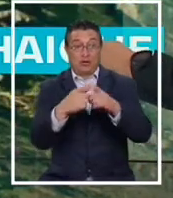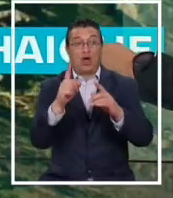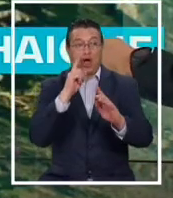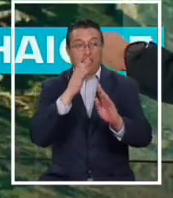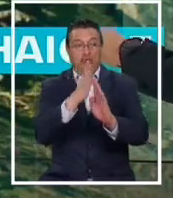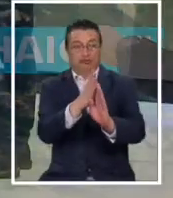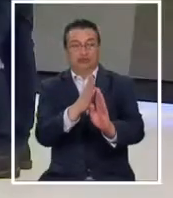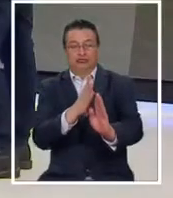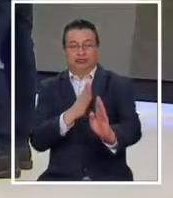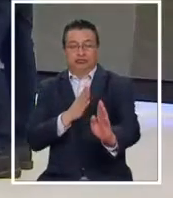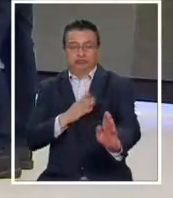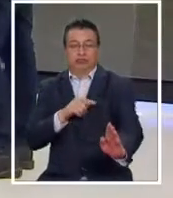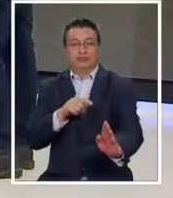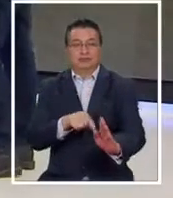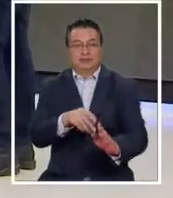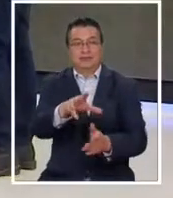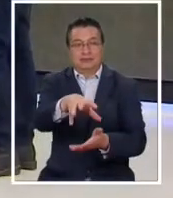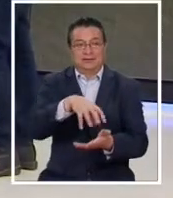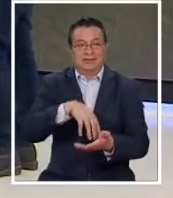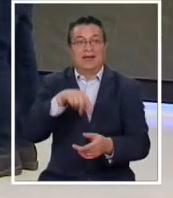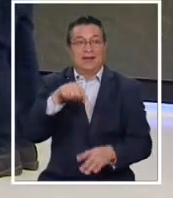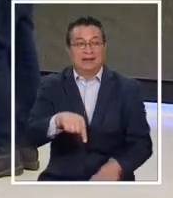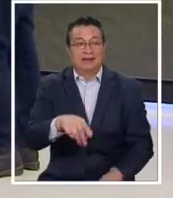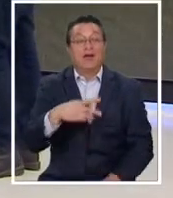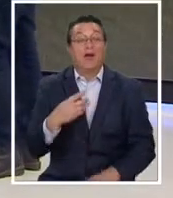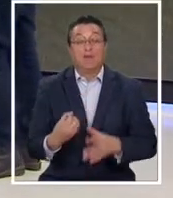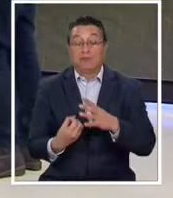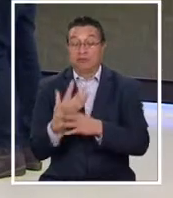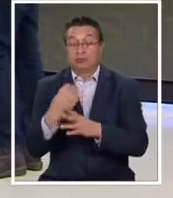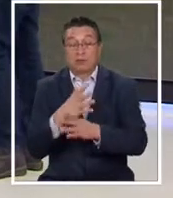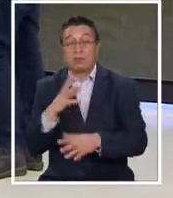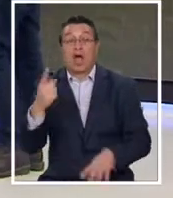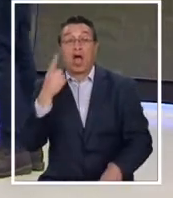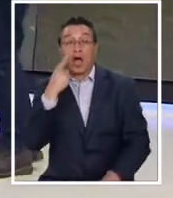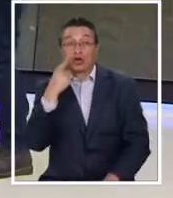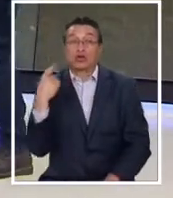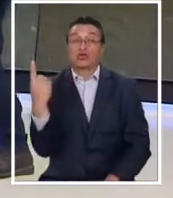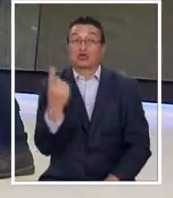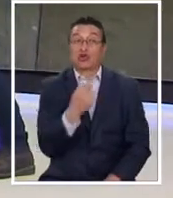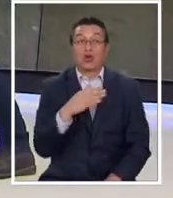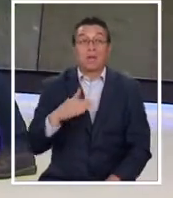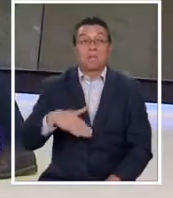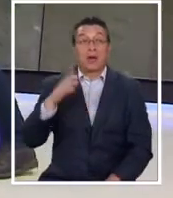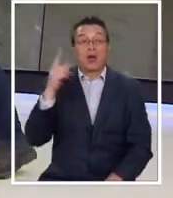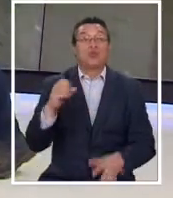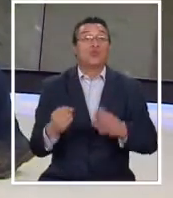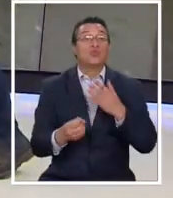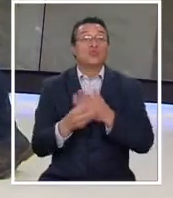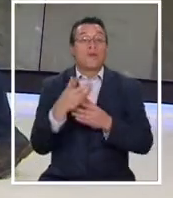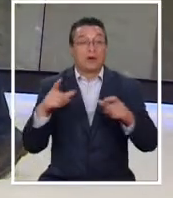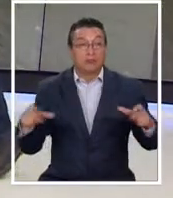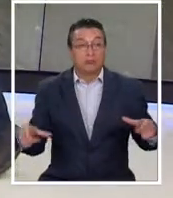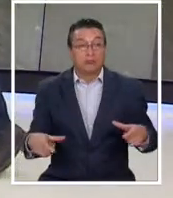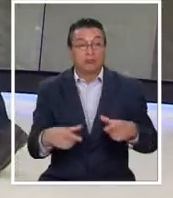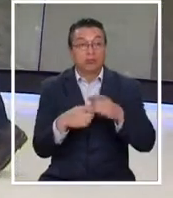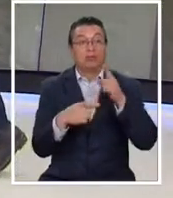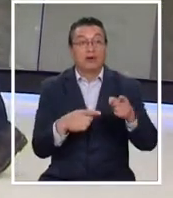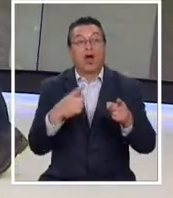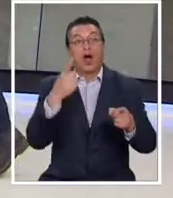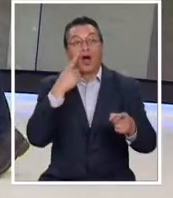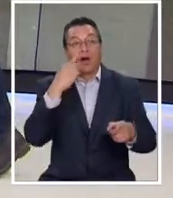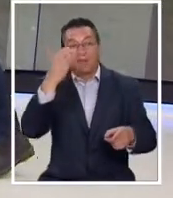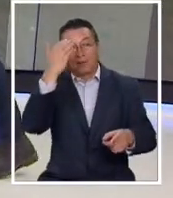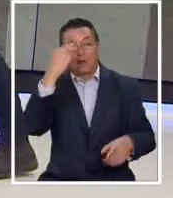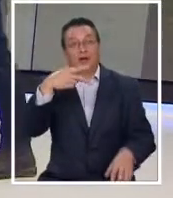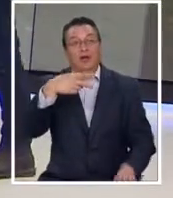en función de esta falla Likini-Ovki y el volcán más cercano conocido por todos hasta ahora del nuevo volcán, Mate Grande, ciertamente es el famoso